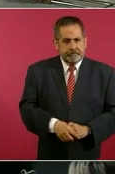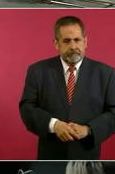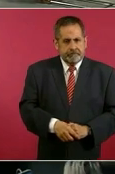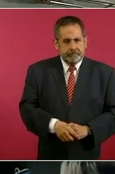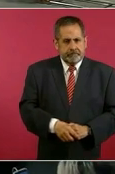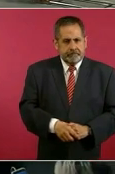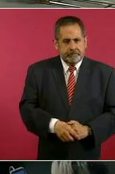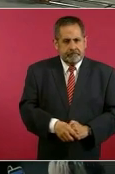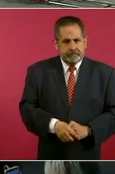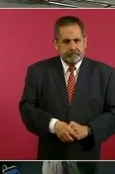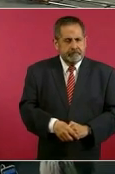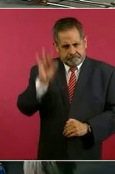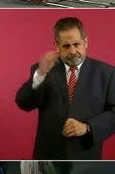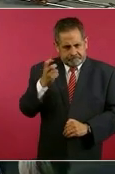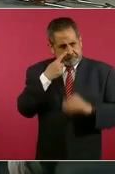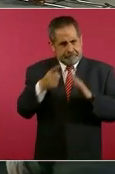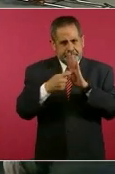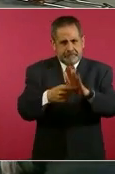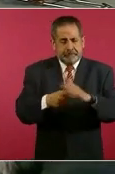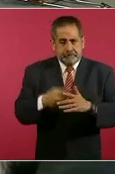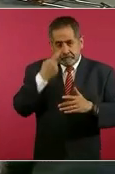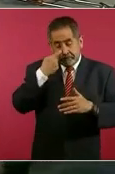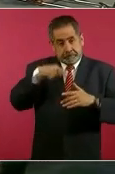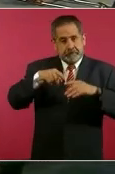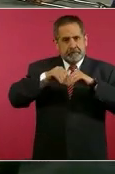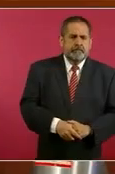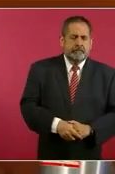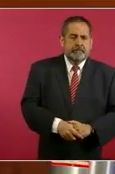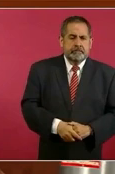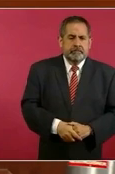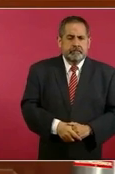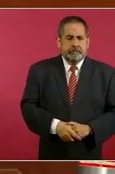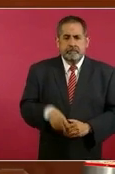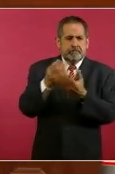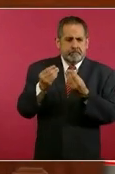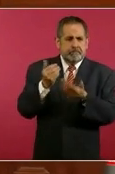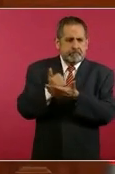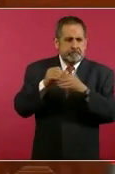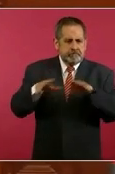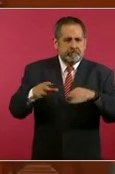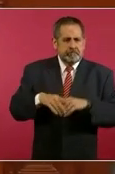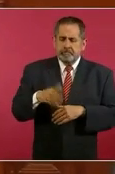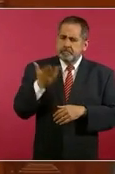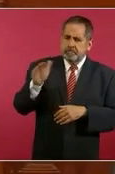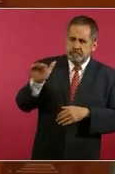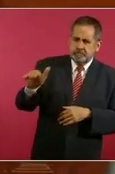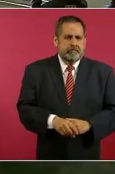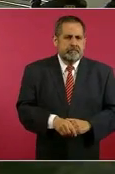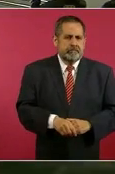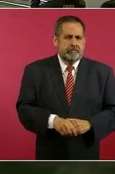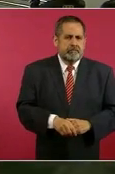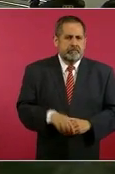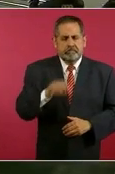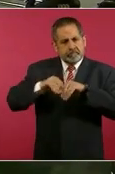Ah, pues eso es lo que hay que buscar. Este, que se den a conocer los nombres. Y eso va a ayudar mucho. Hay que pedirle la autorización